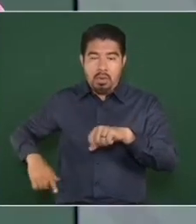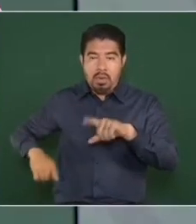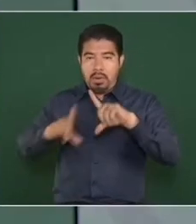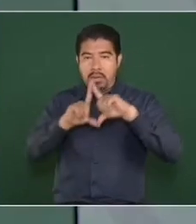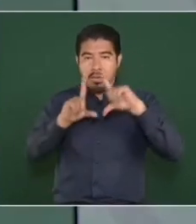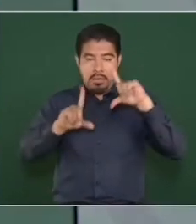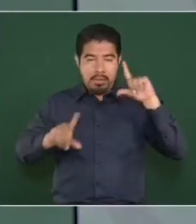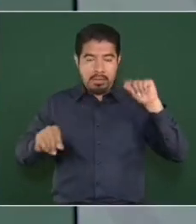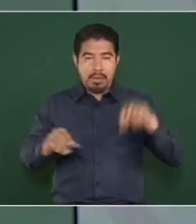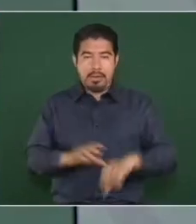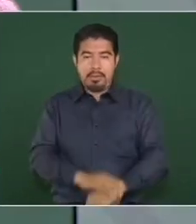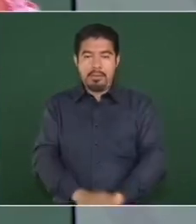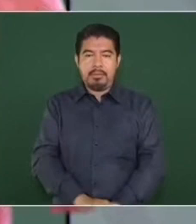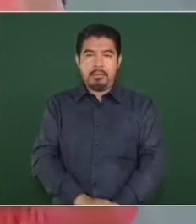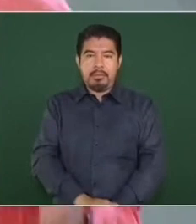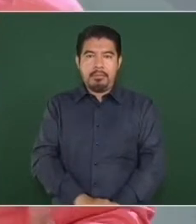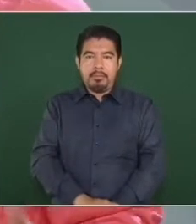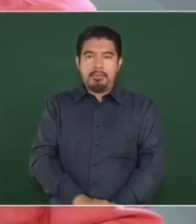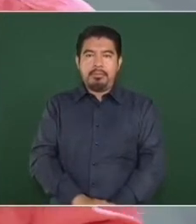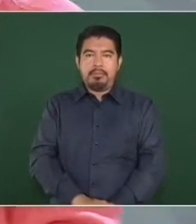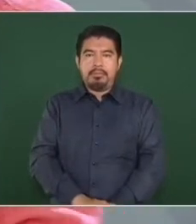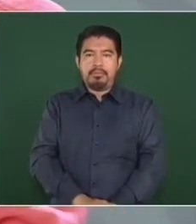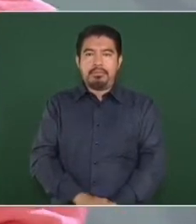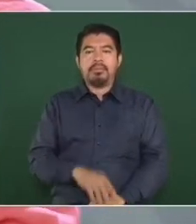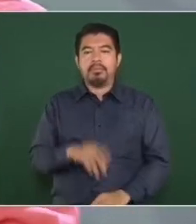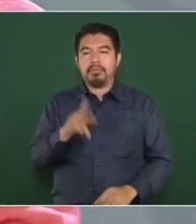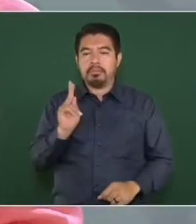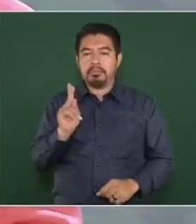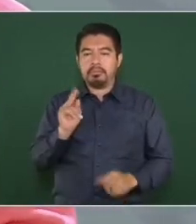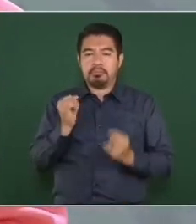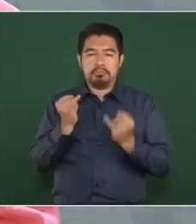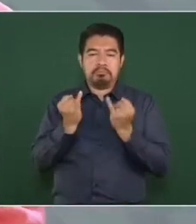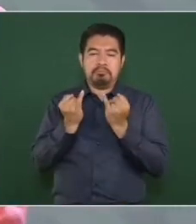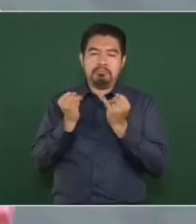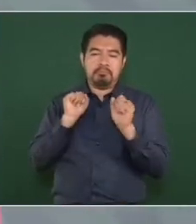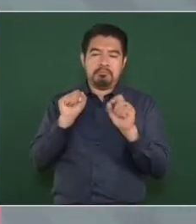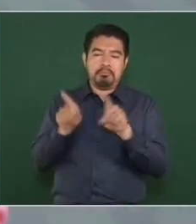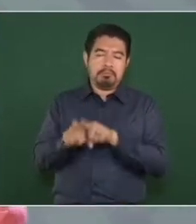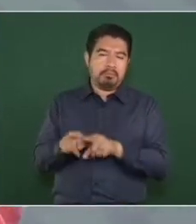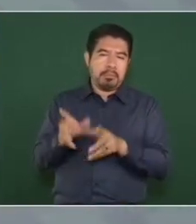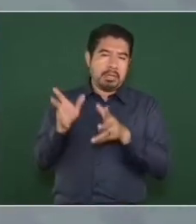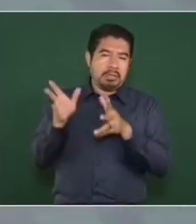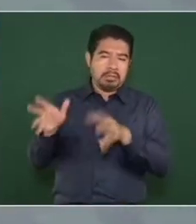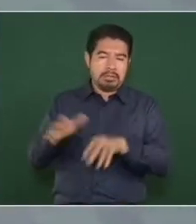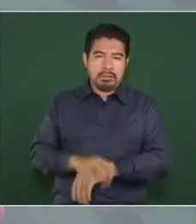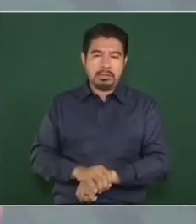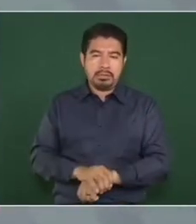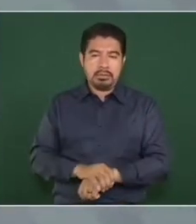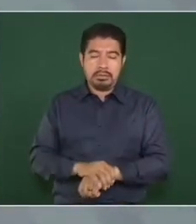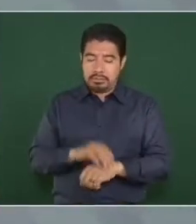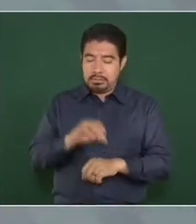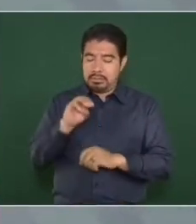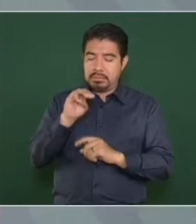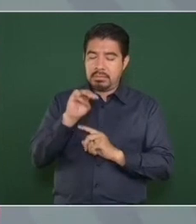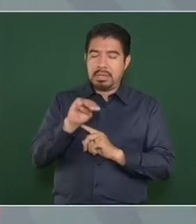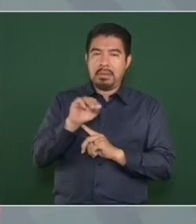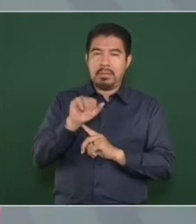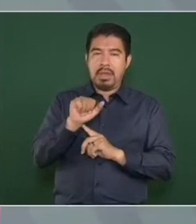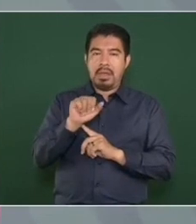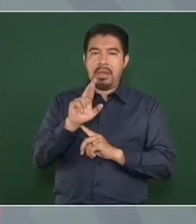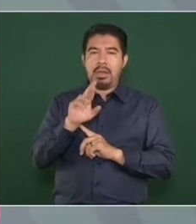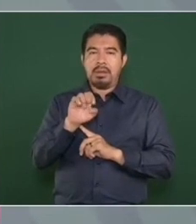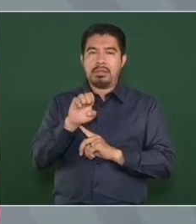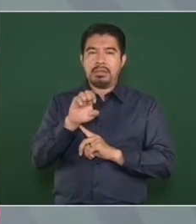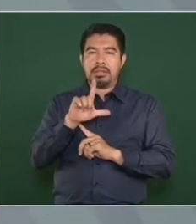pero lo mismo Marcelo